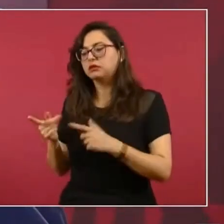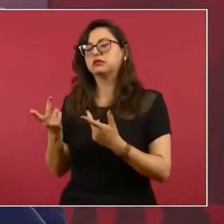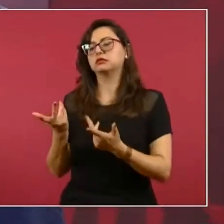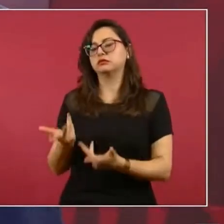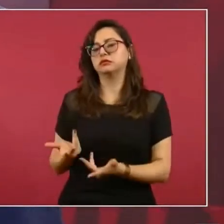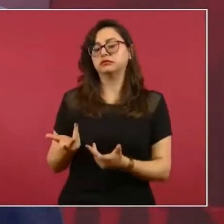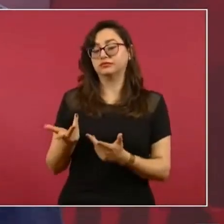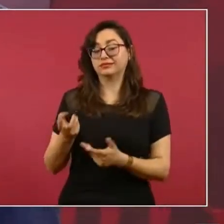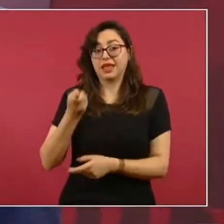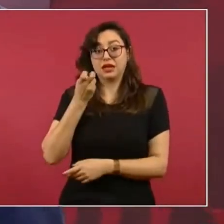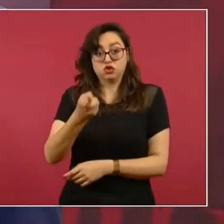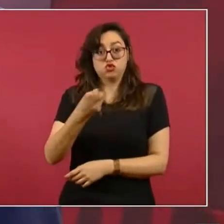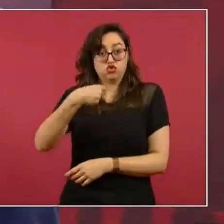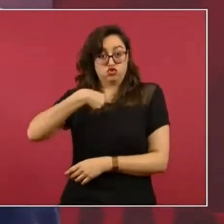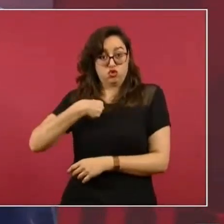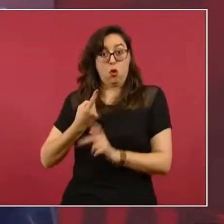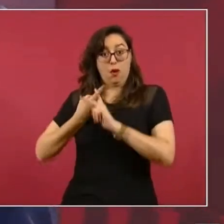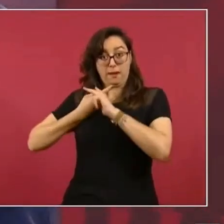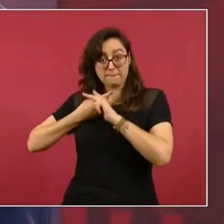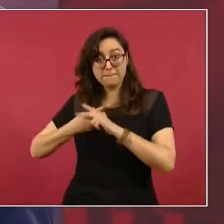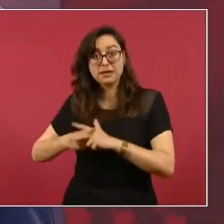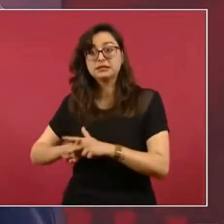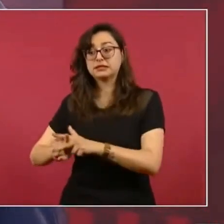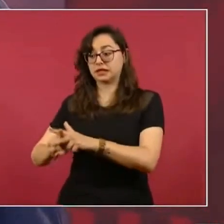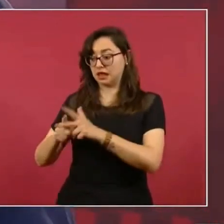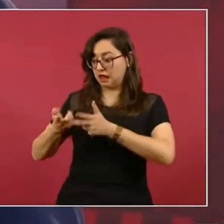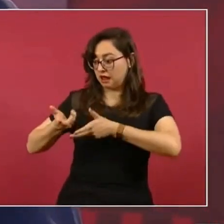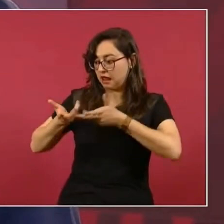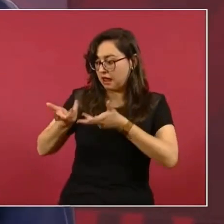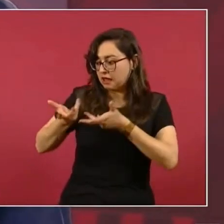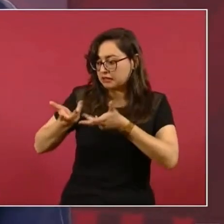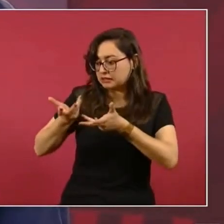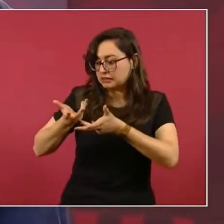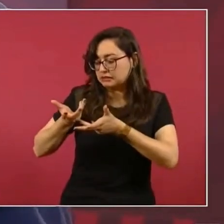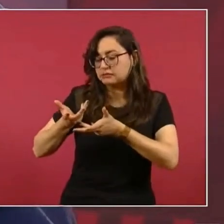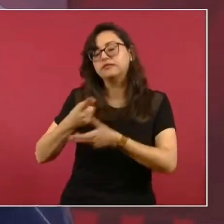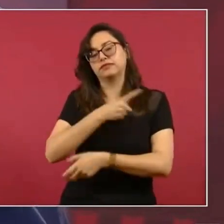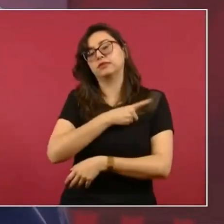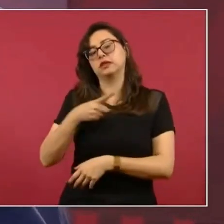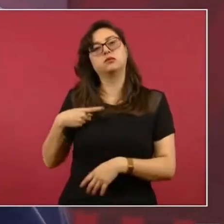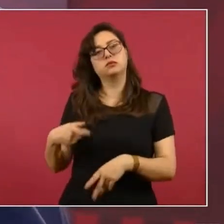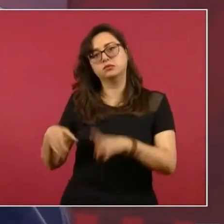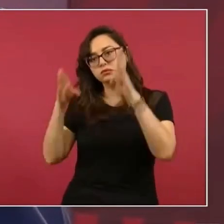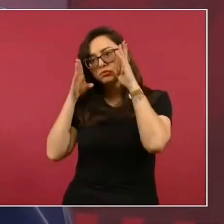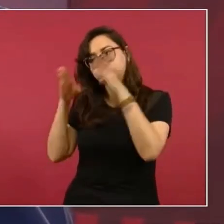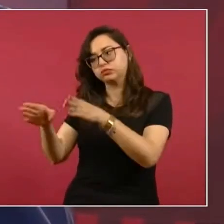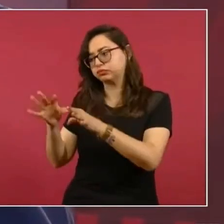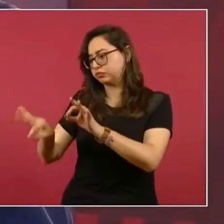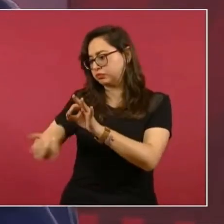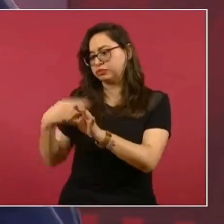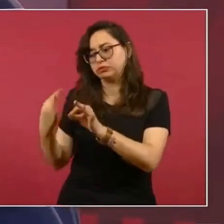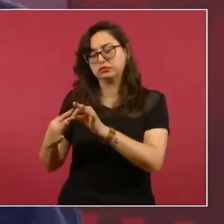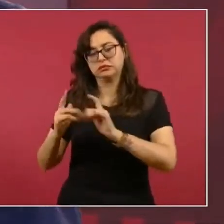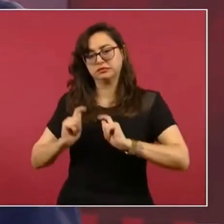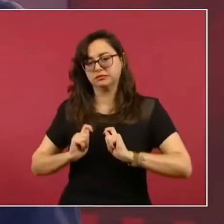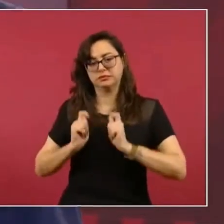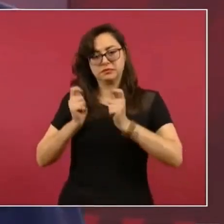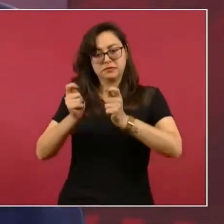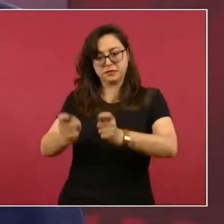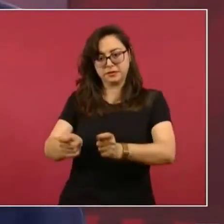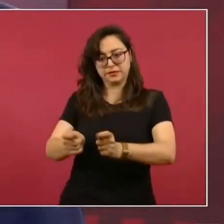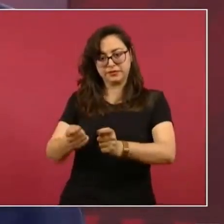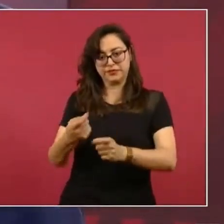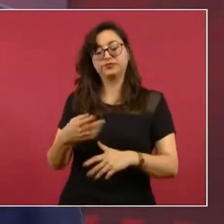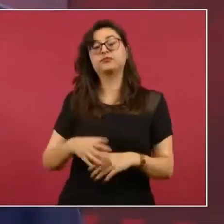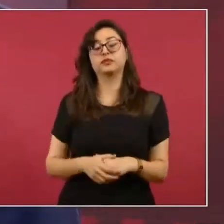a dejar bien sentadas las bases para la transformación del país. Pero sí hacen falta